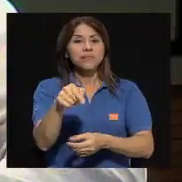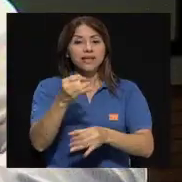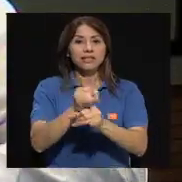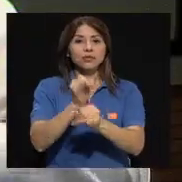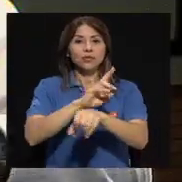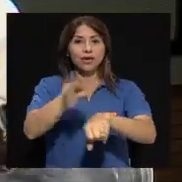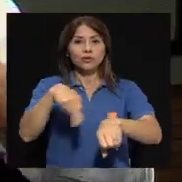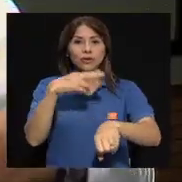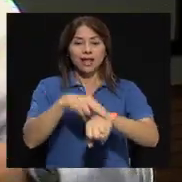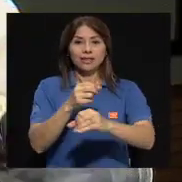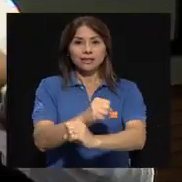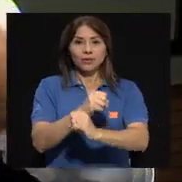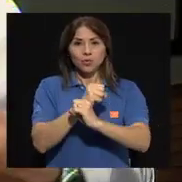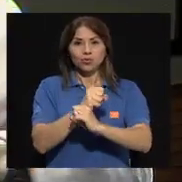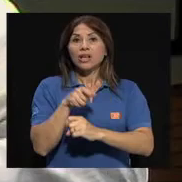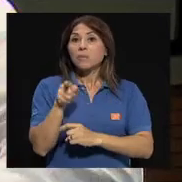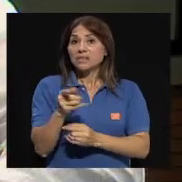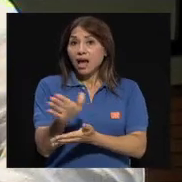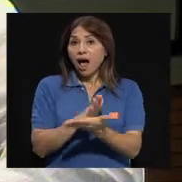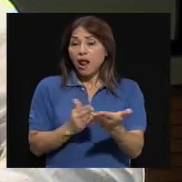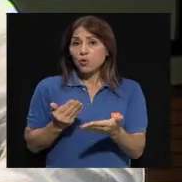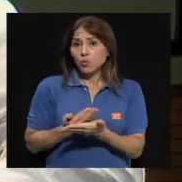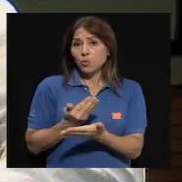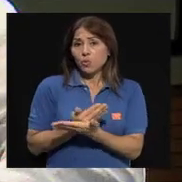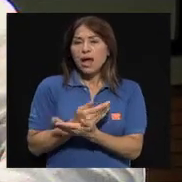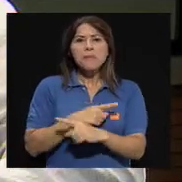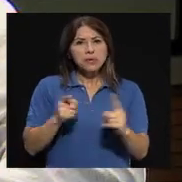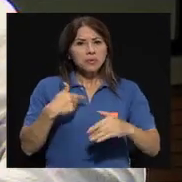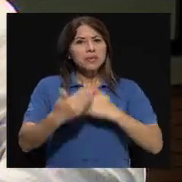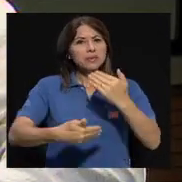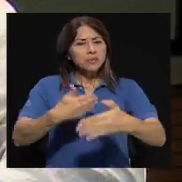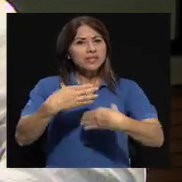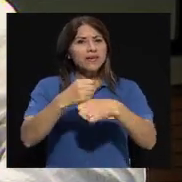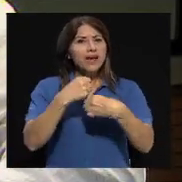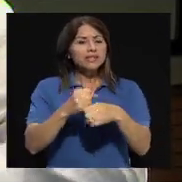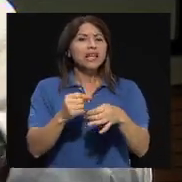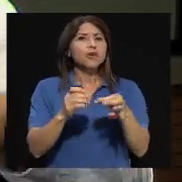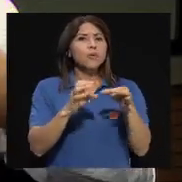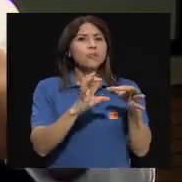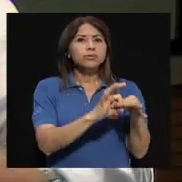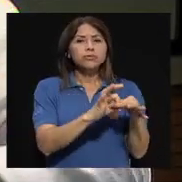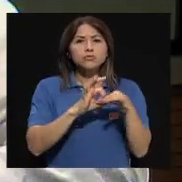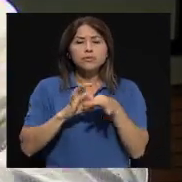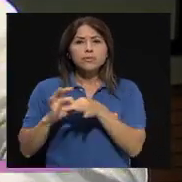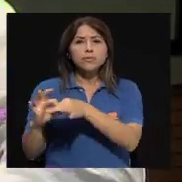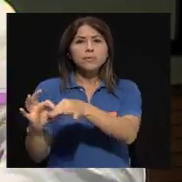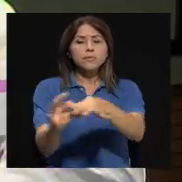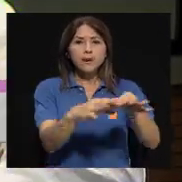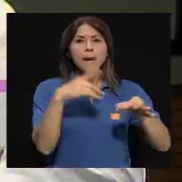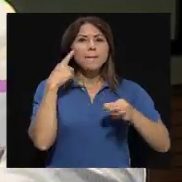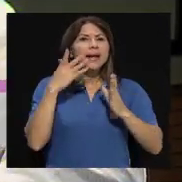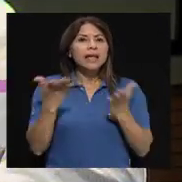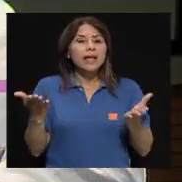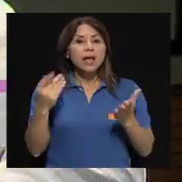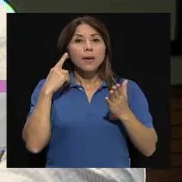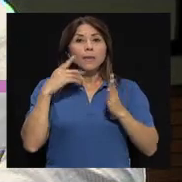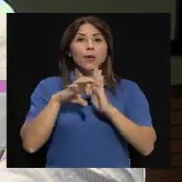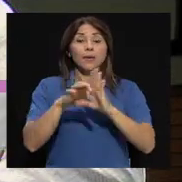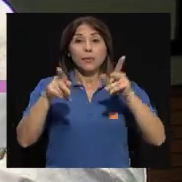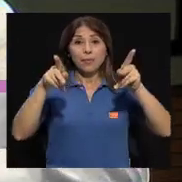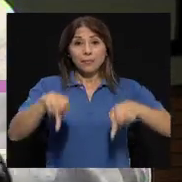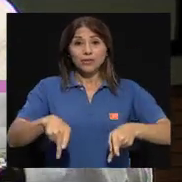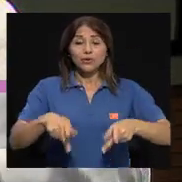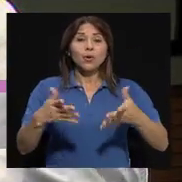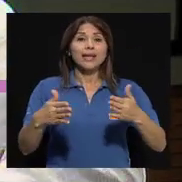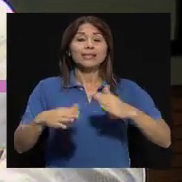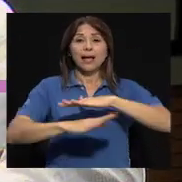si bien está incipiente, se va a crear toda una red de traslados en helicóptero, en los traslados en base 2,